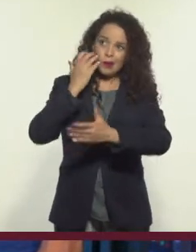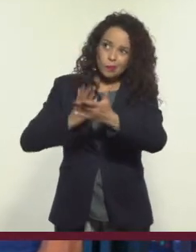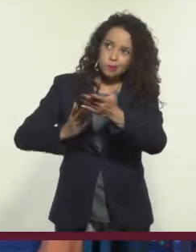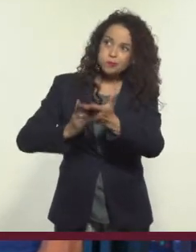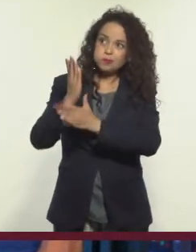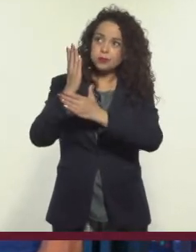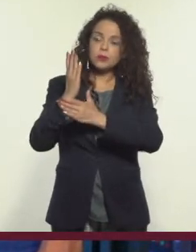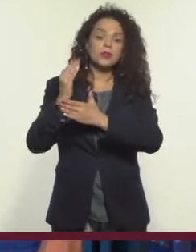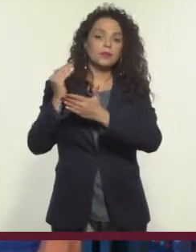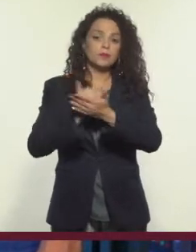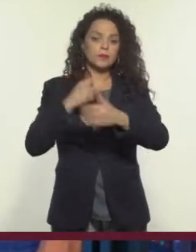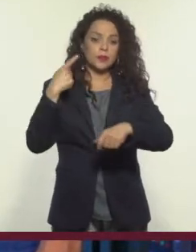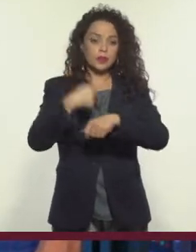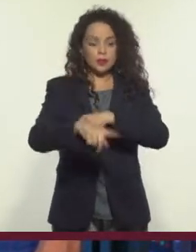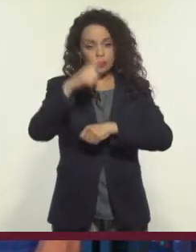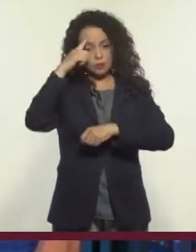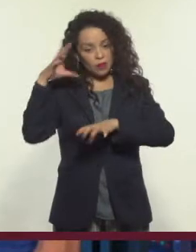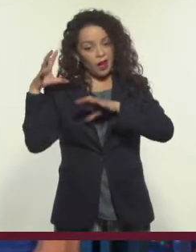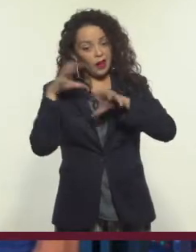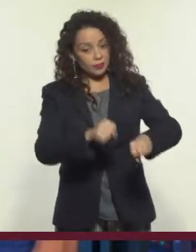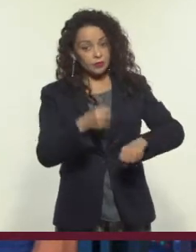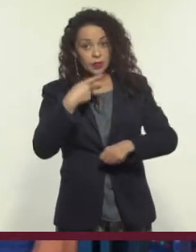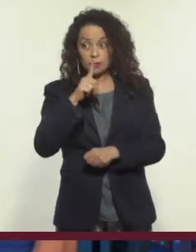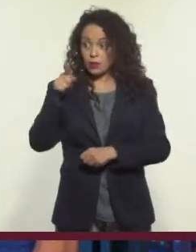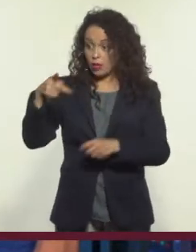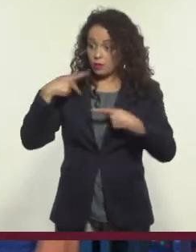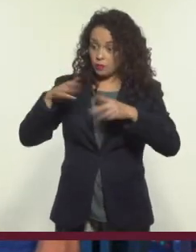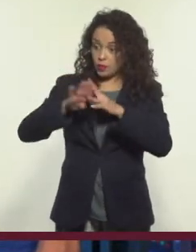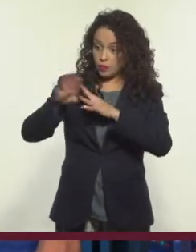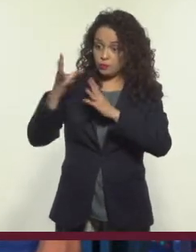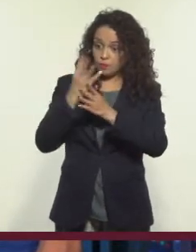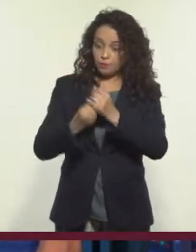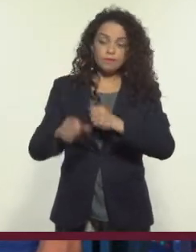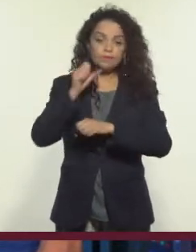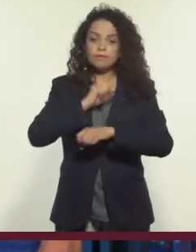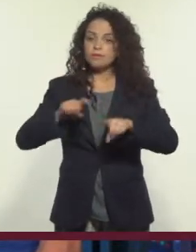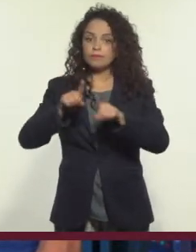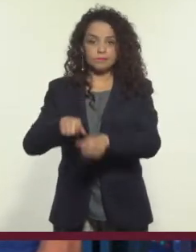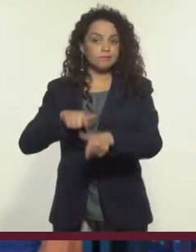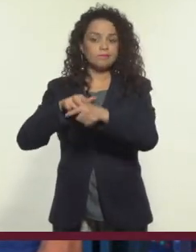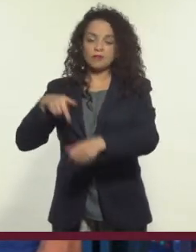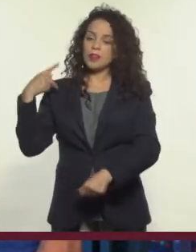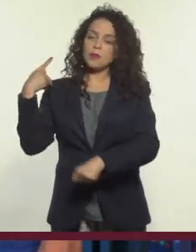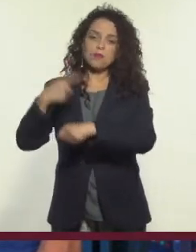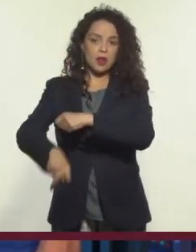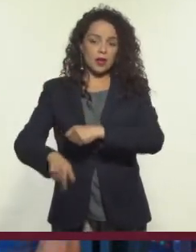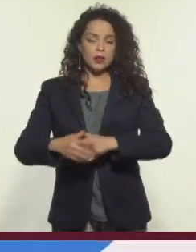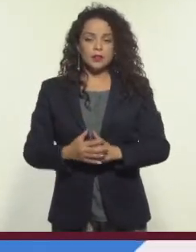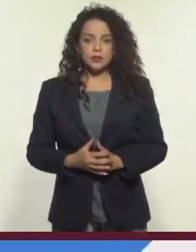y minimiza sus riesgos de ser capturados. Pero los migrantes siguen igual de expuestos.